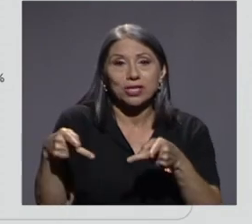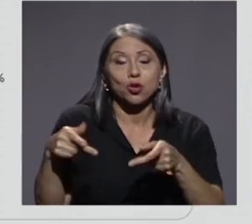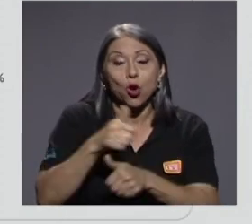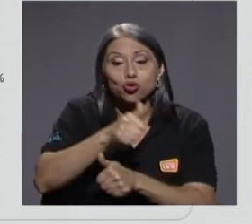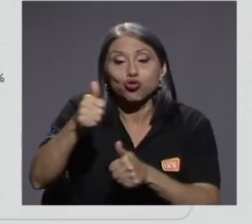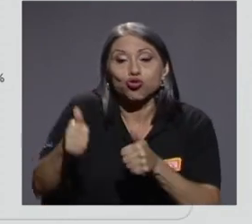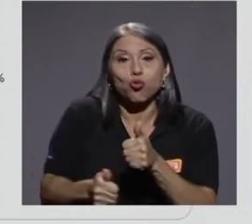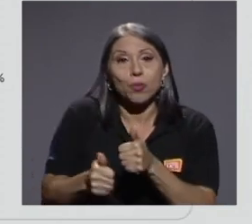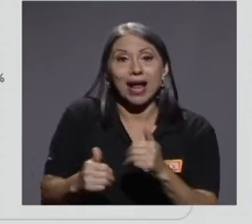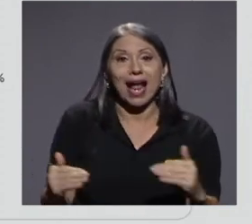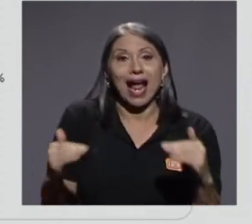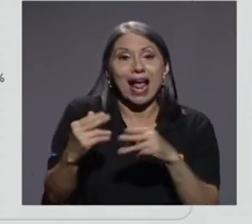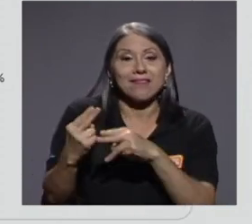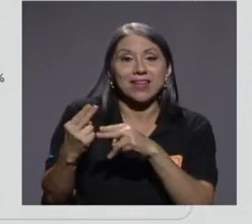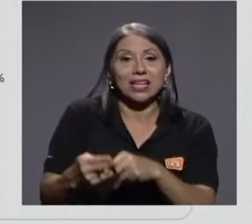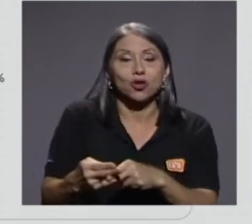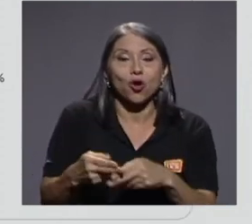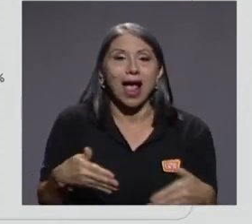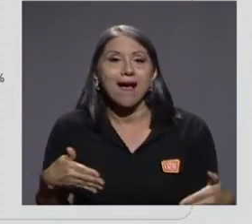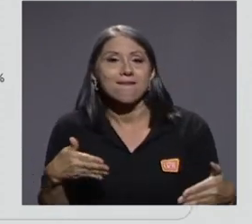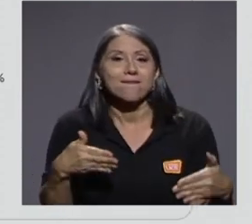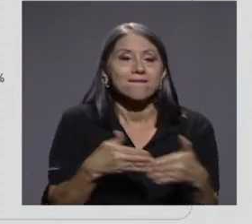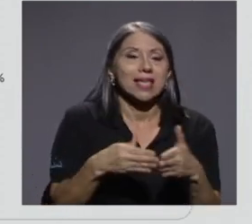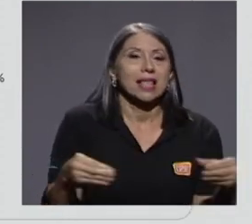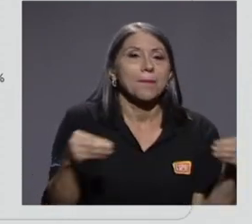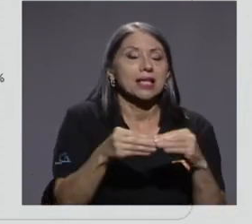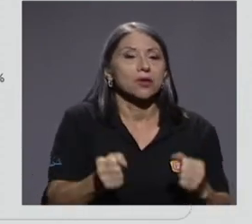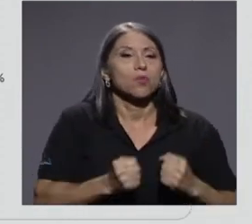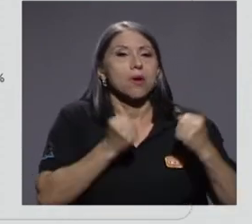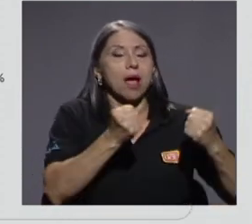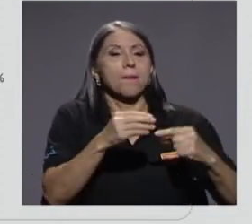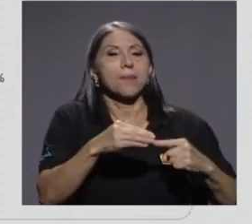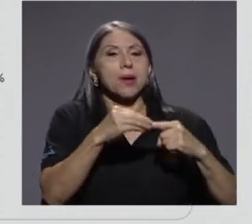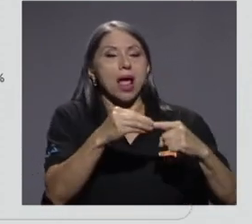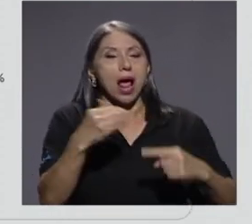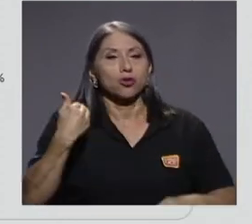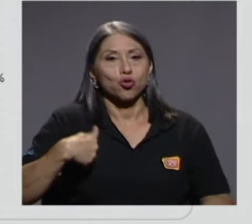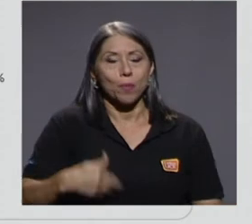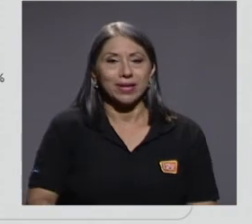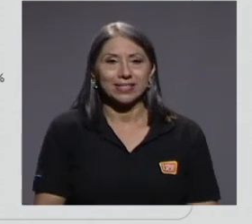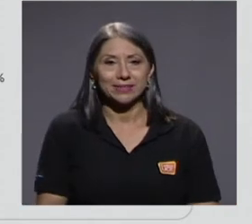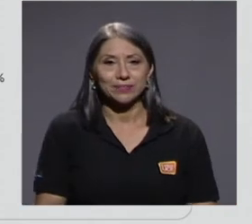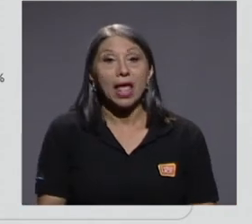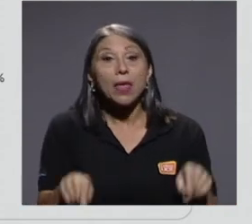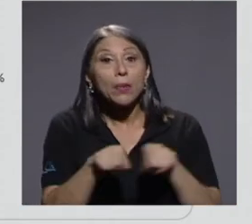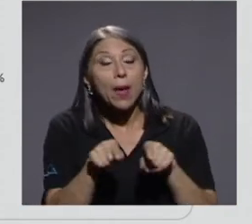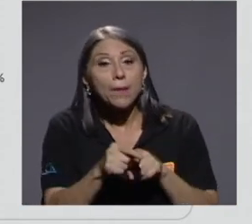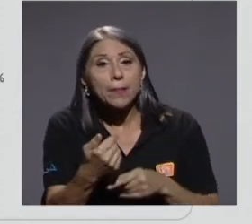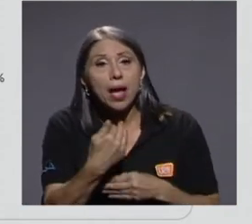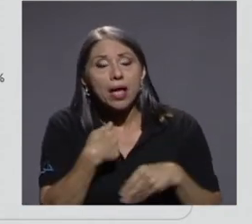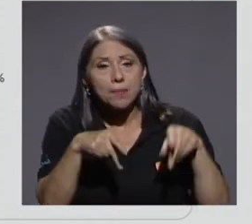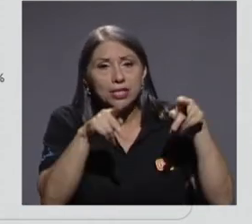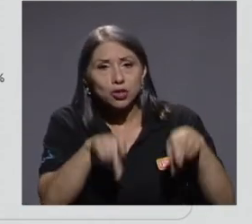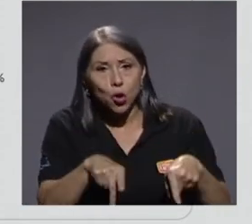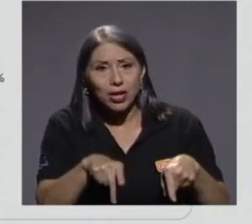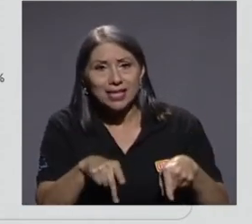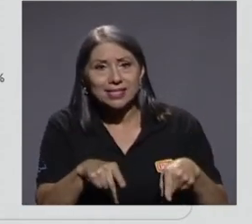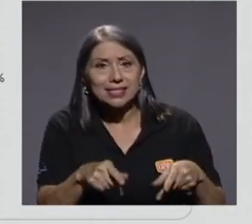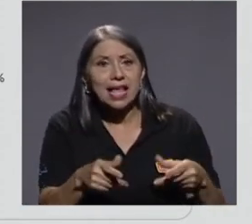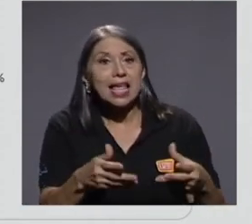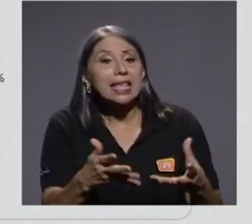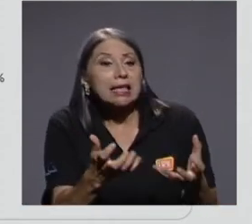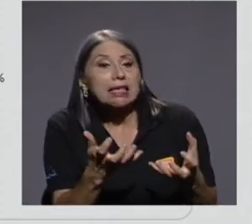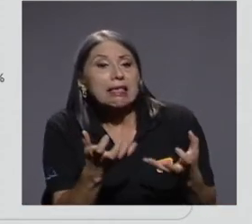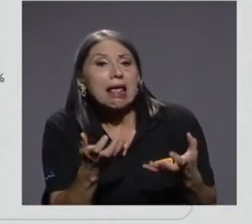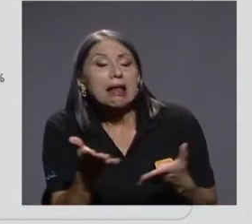afectará principalmente a los hombres. En el otro extremo, tenemos personas que para aspirar a ciertos